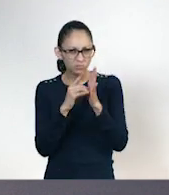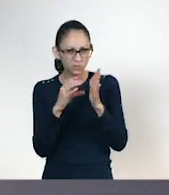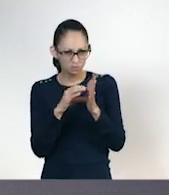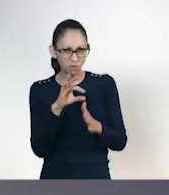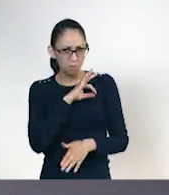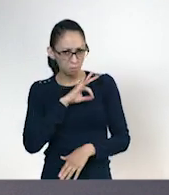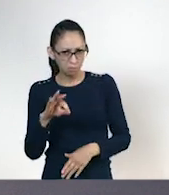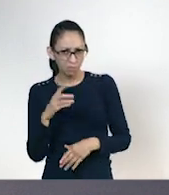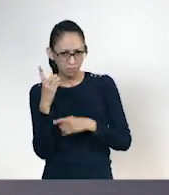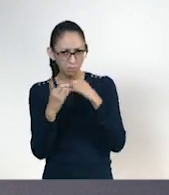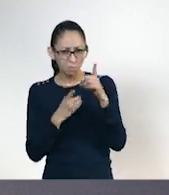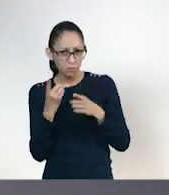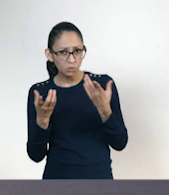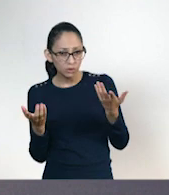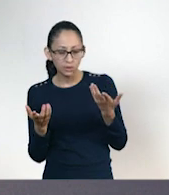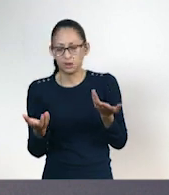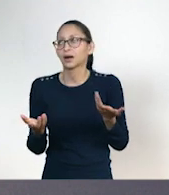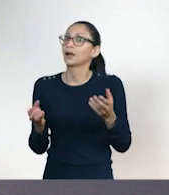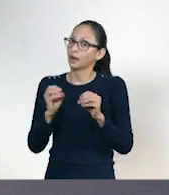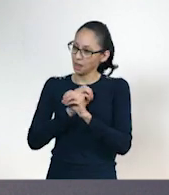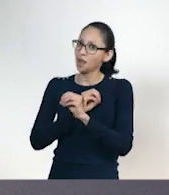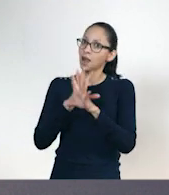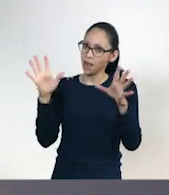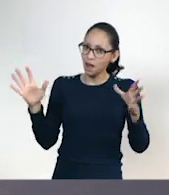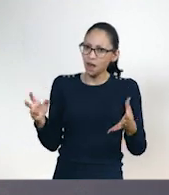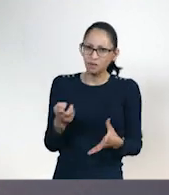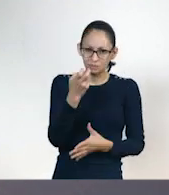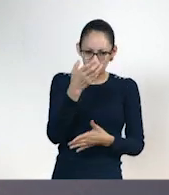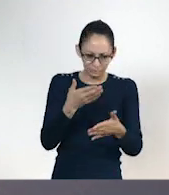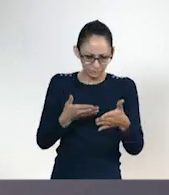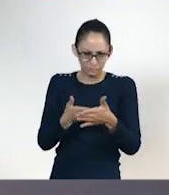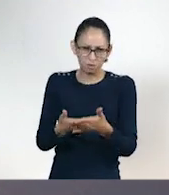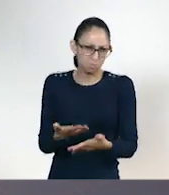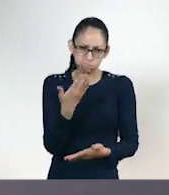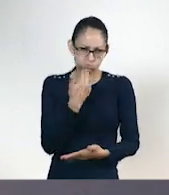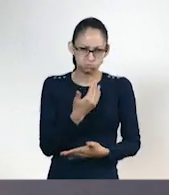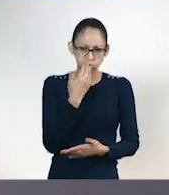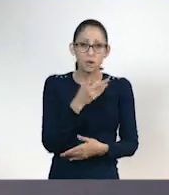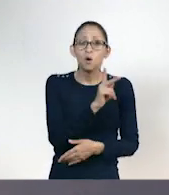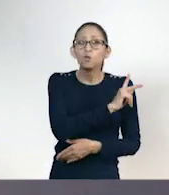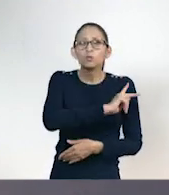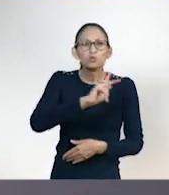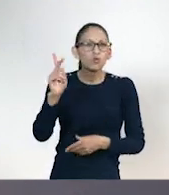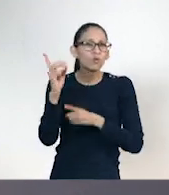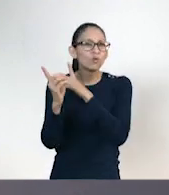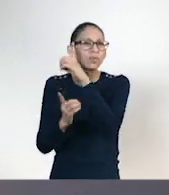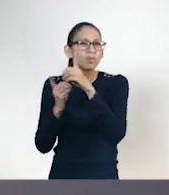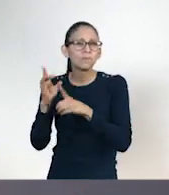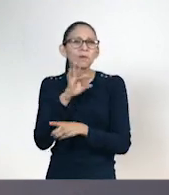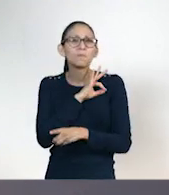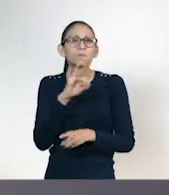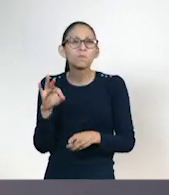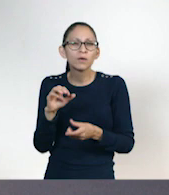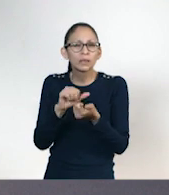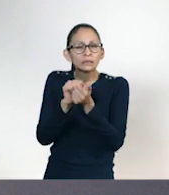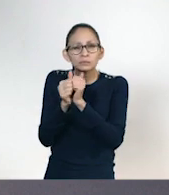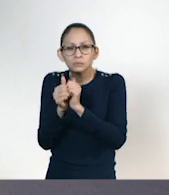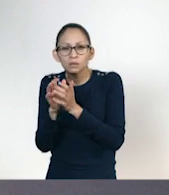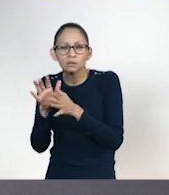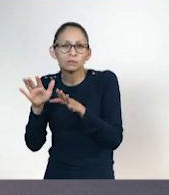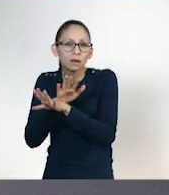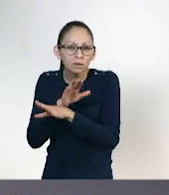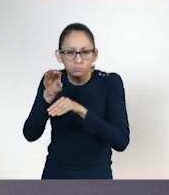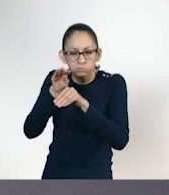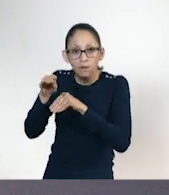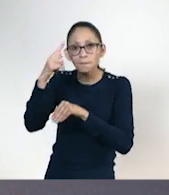practicar algún deporte? ¡Claro! esa no es ninguna limitante. Casi todos los deportes se pueden adaptar para personas con discapacidad.